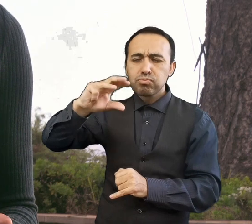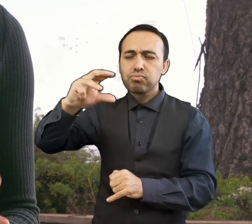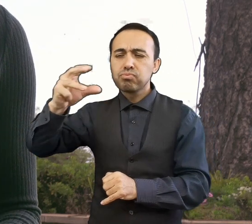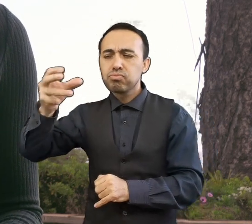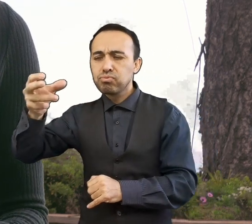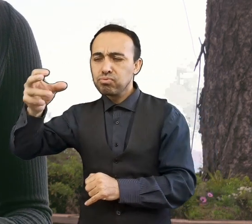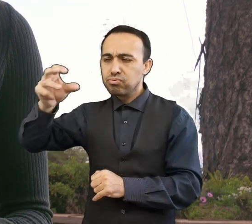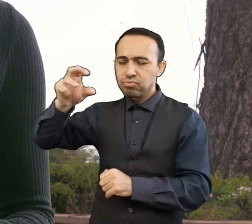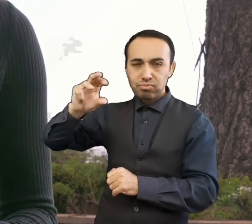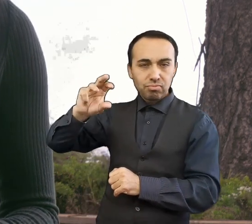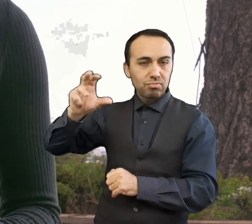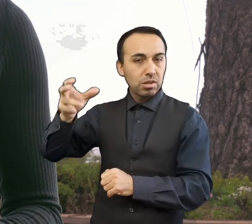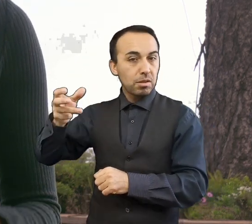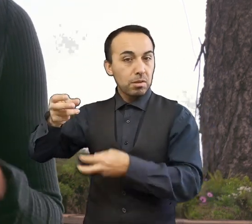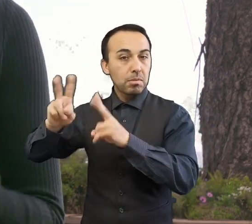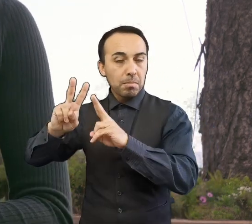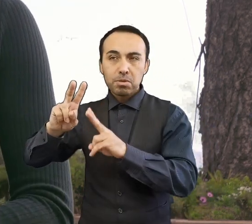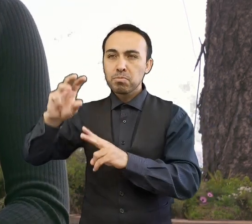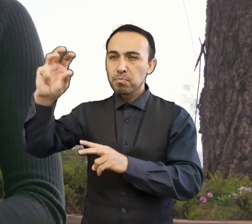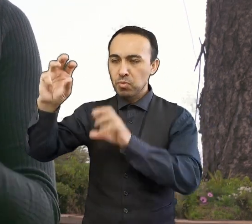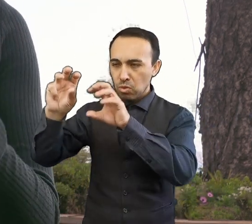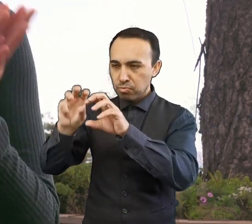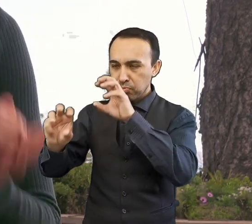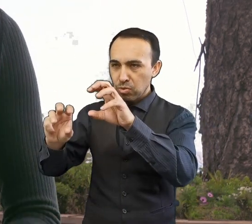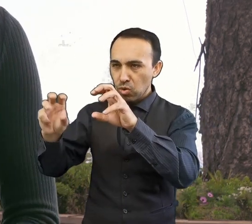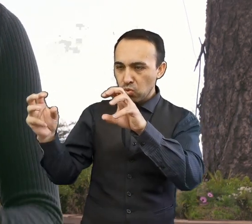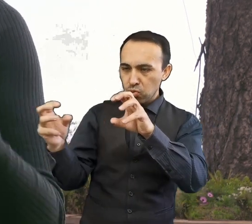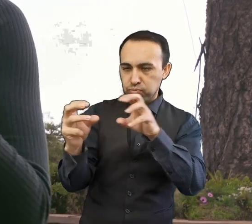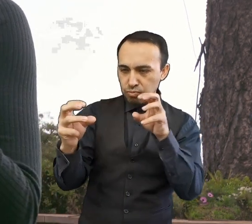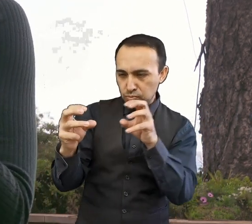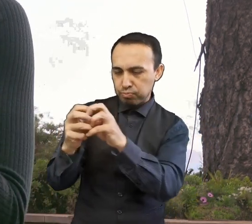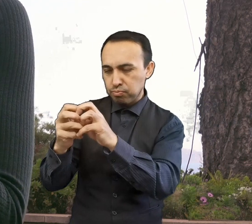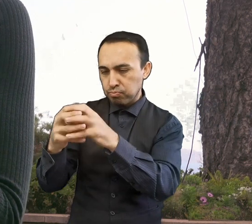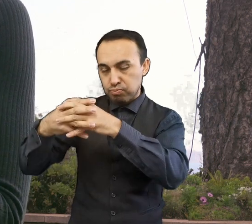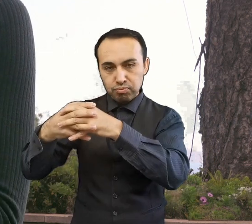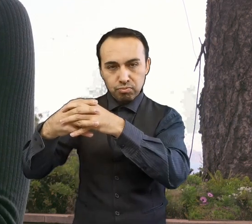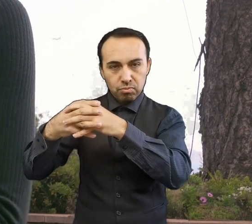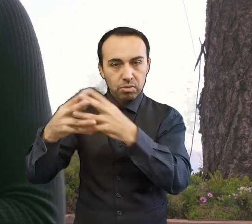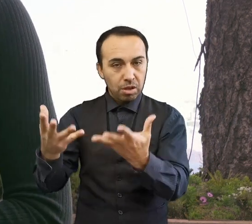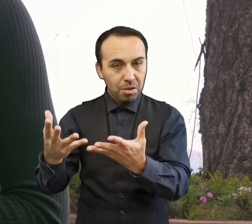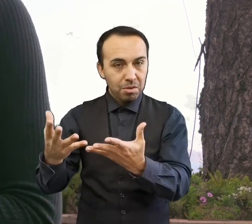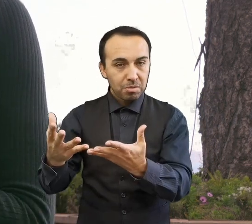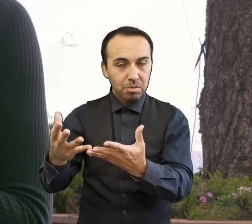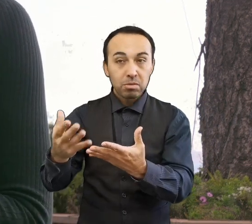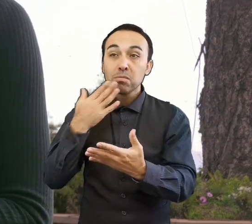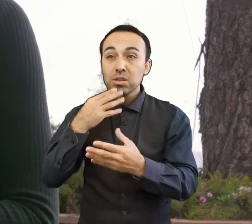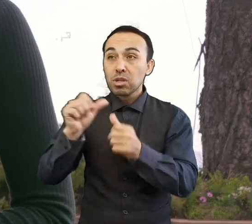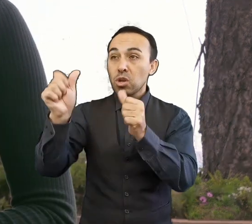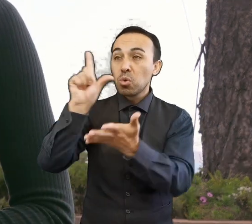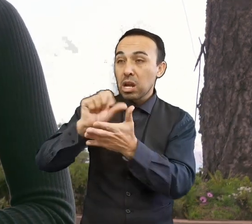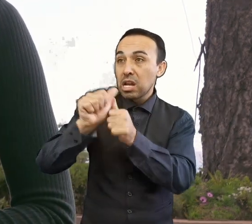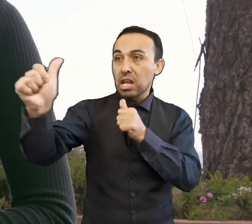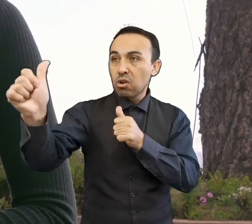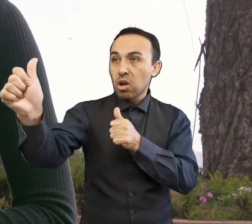población dinámica transferirse a otra, por ejemplo, del cinturón principal a la zona cercana a la Tierra. 17